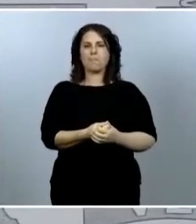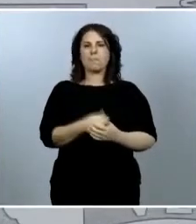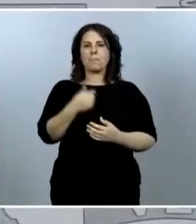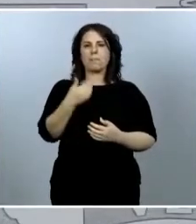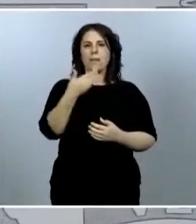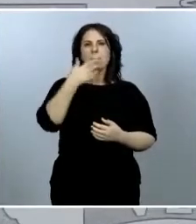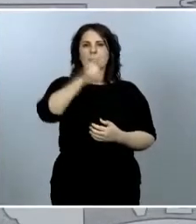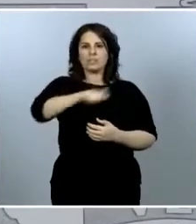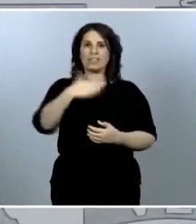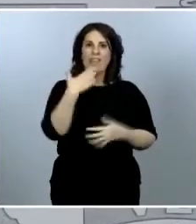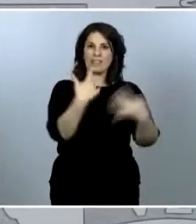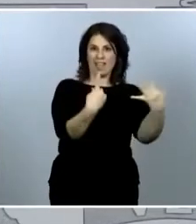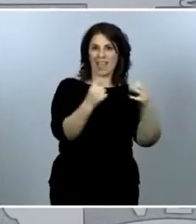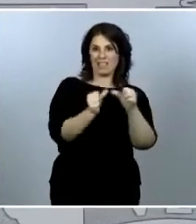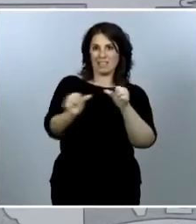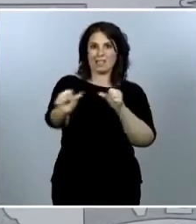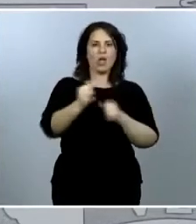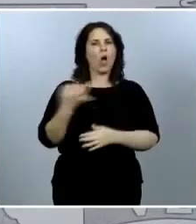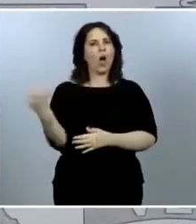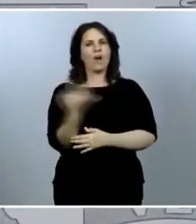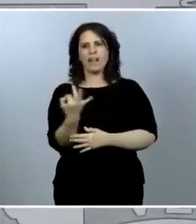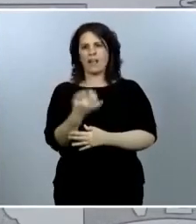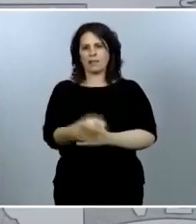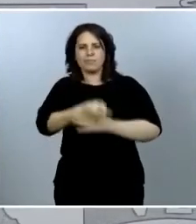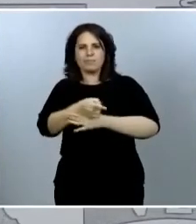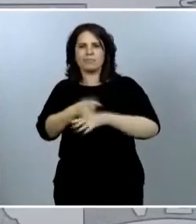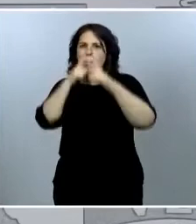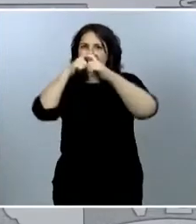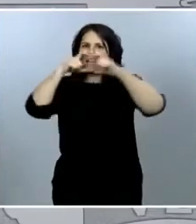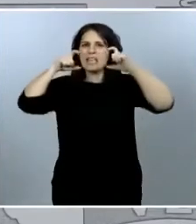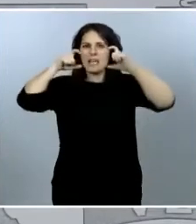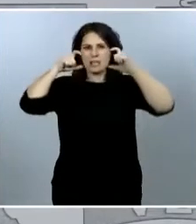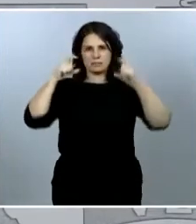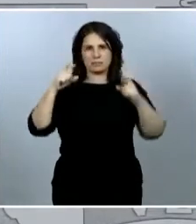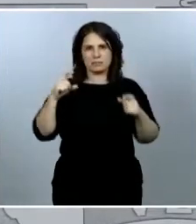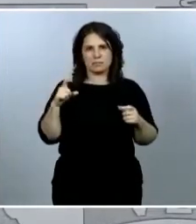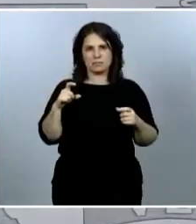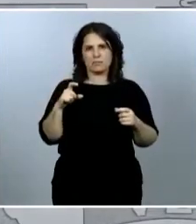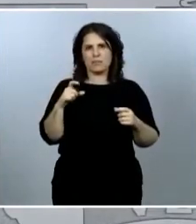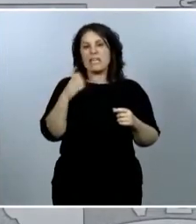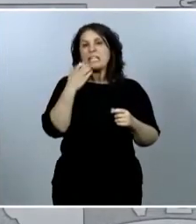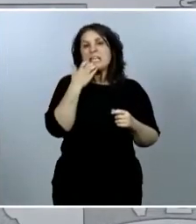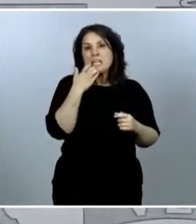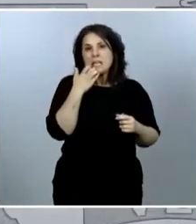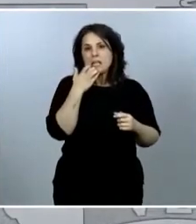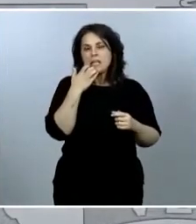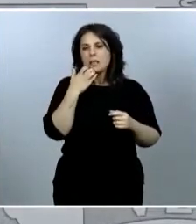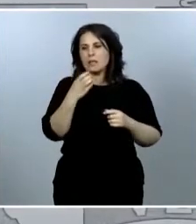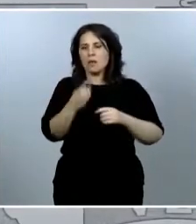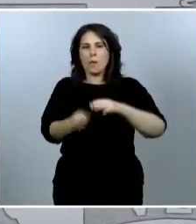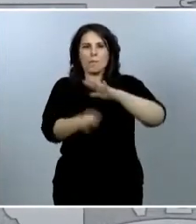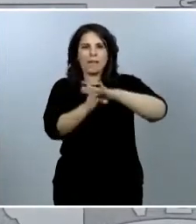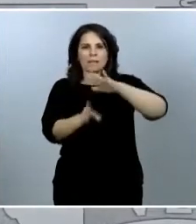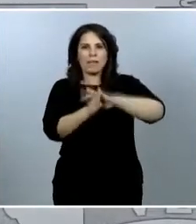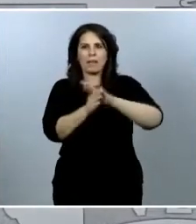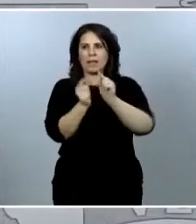obligación de usar mascarillas, siempre que no resulte posible garantizar el mantenimiento de una distancia de seguridad.